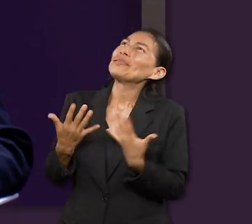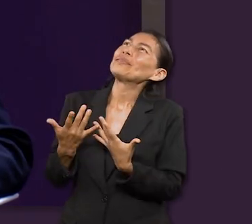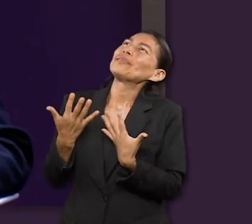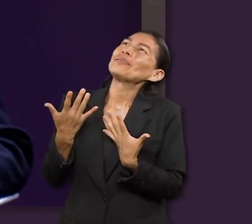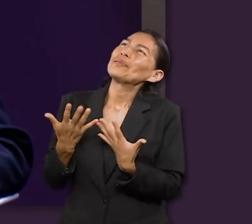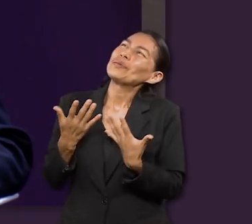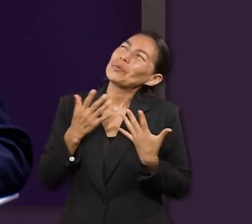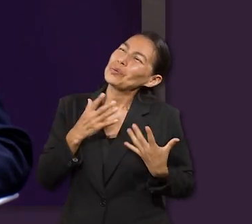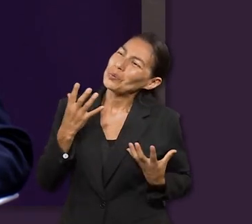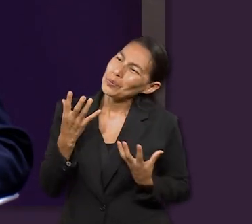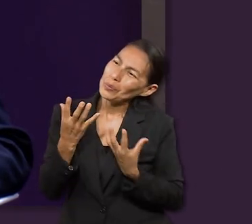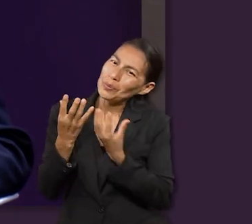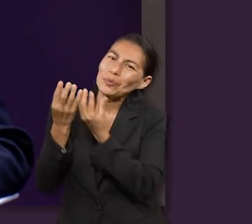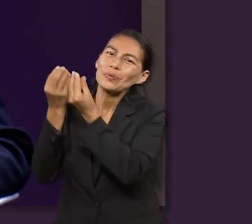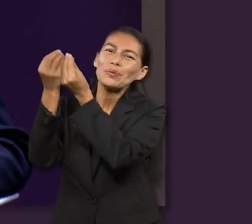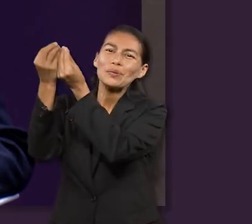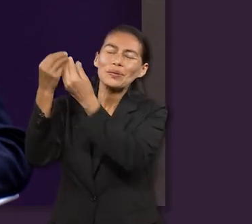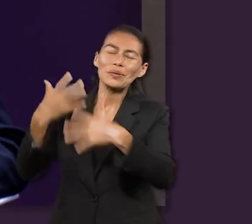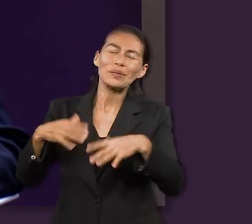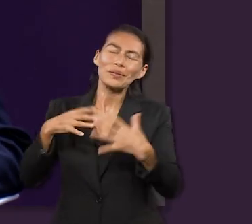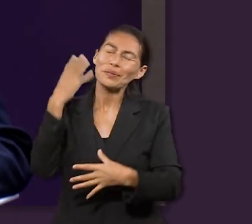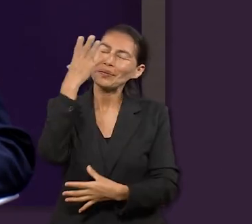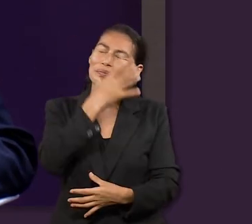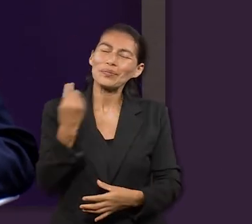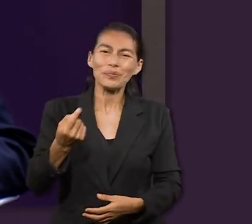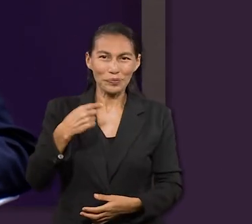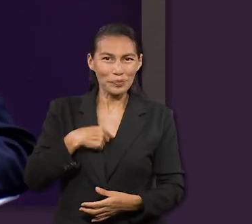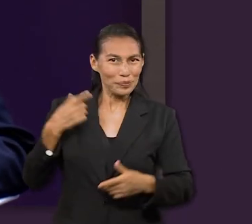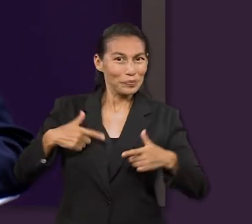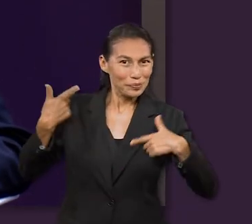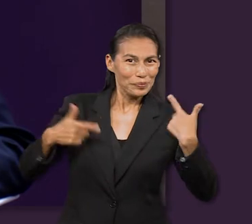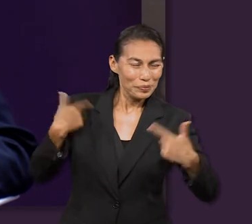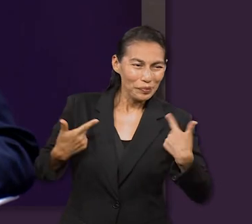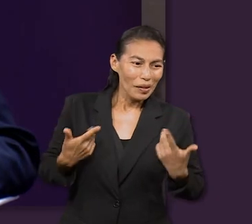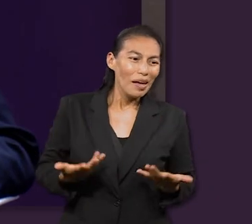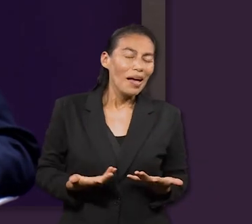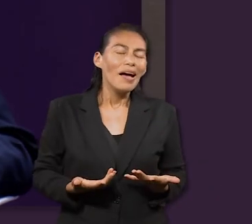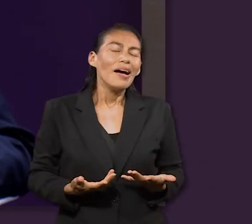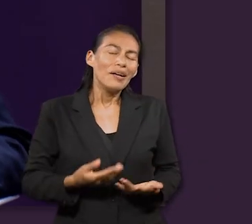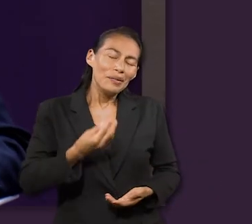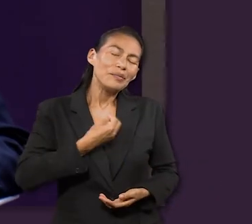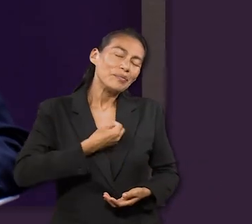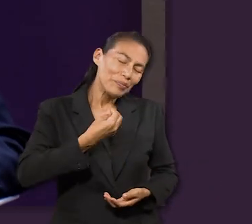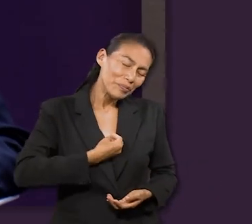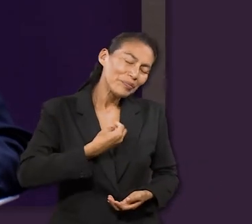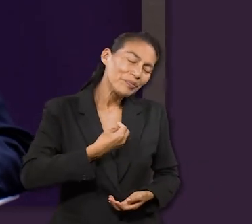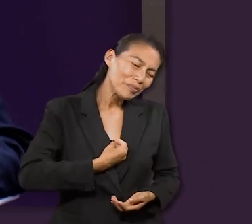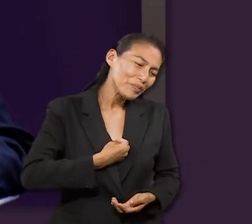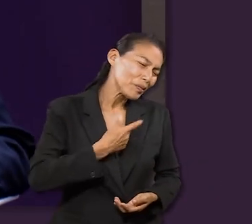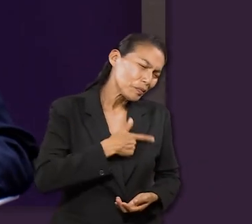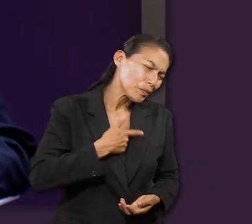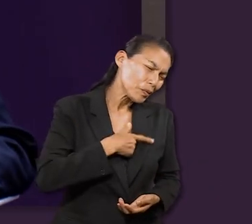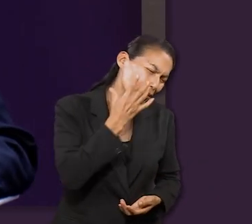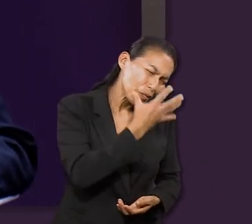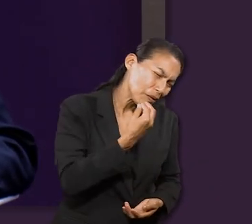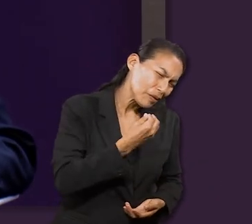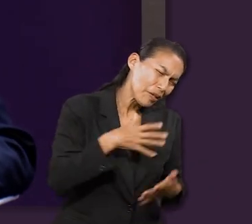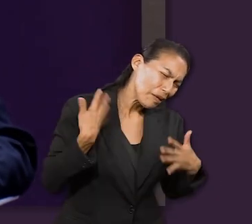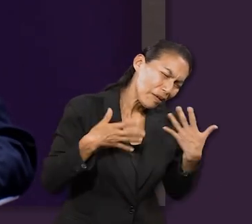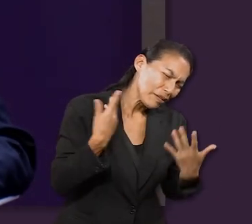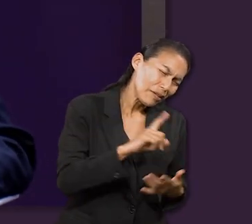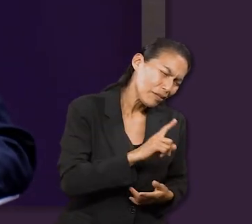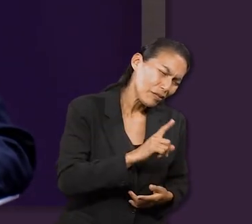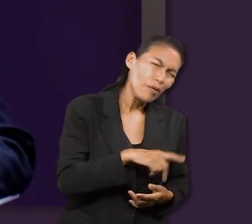Esa es la esperanza que tenemos y ese es el consuelo. Ese es el aliento que me da. Bueno, está bien, me voy a alegrar, aunque no es tan bonito, pero